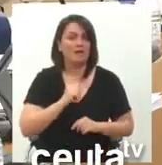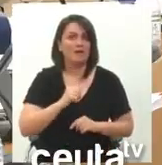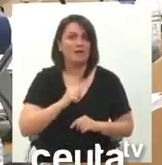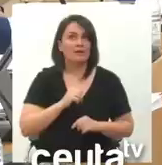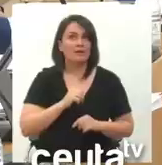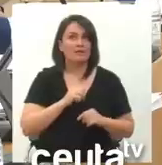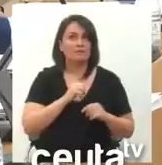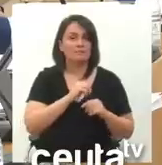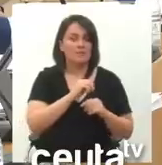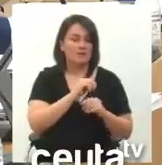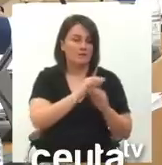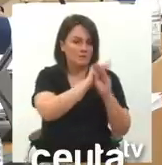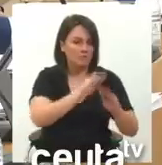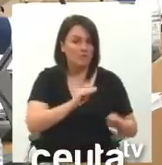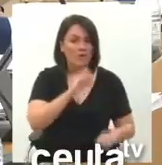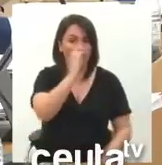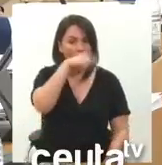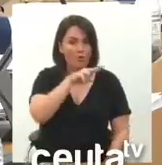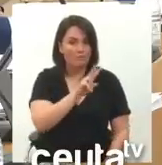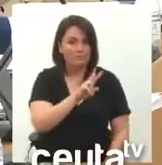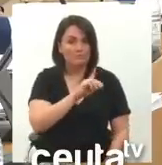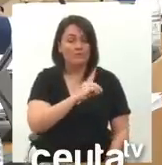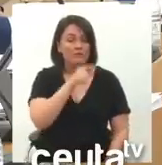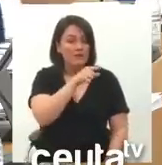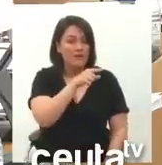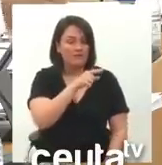ONU son, efectivamente, a día de hoy, papel mojado.